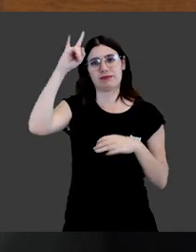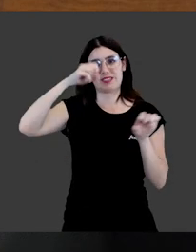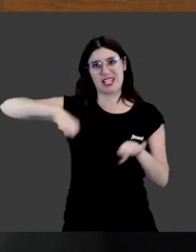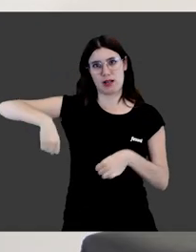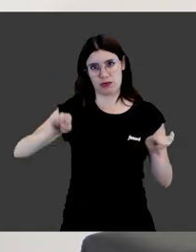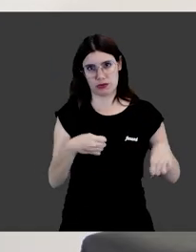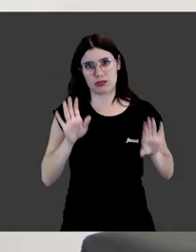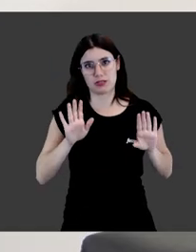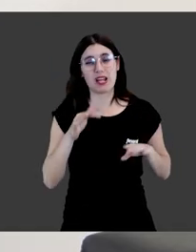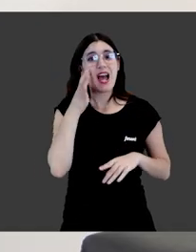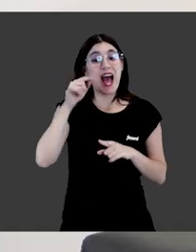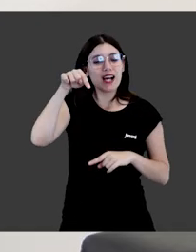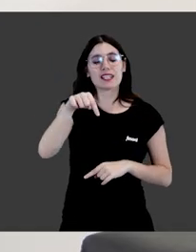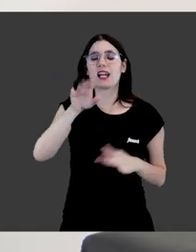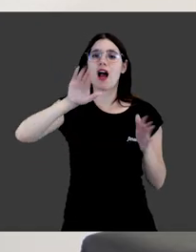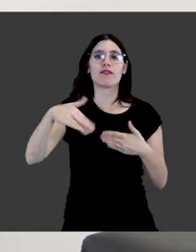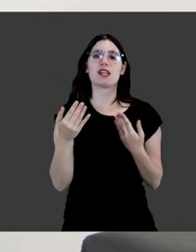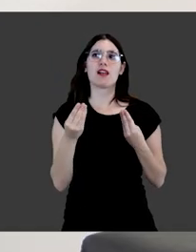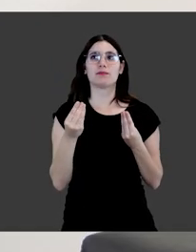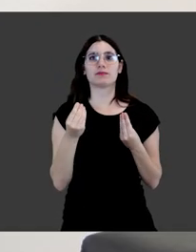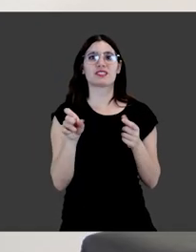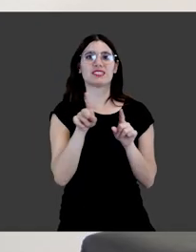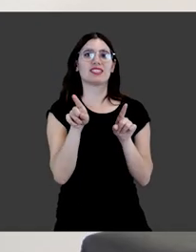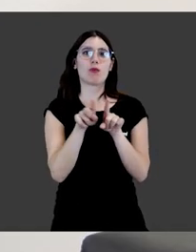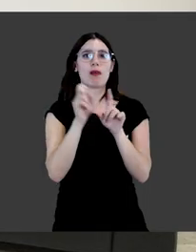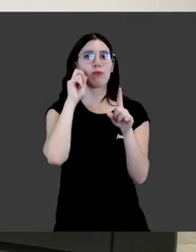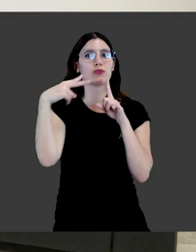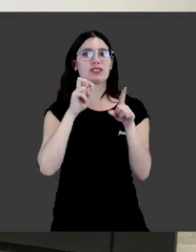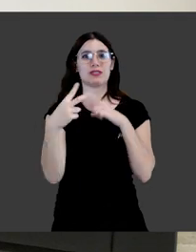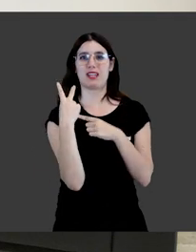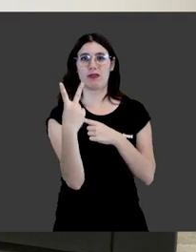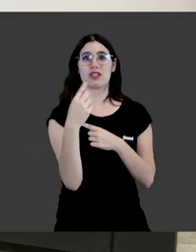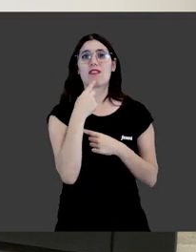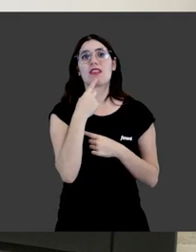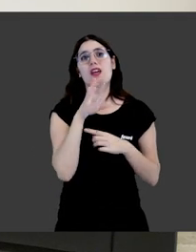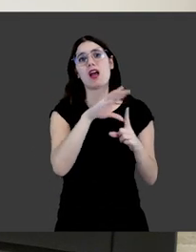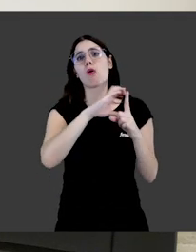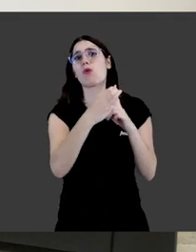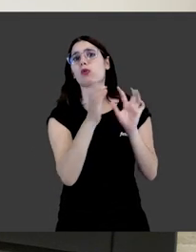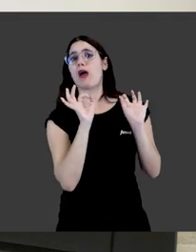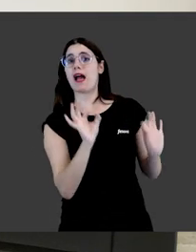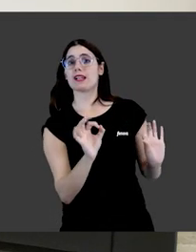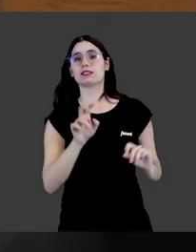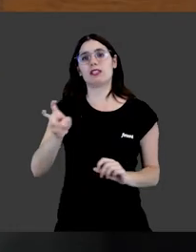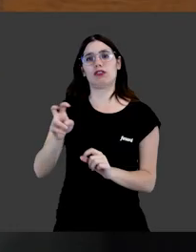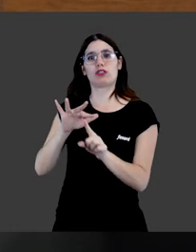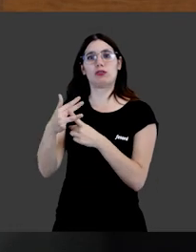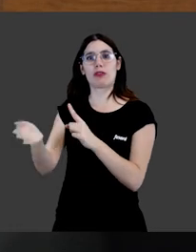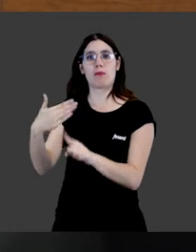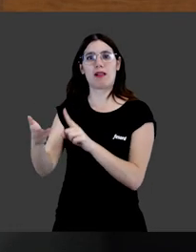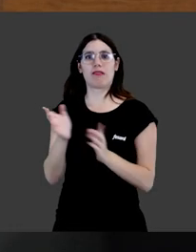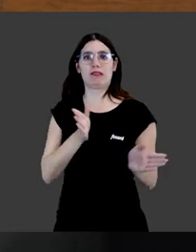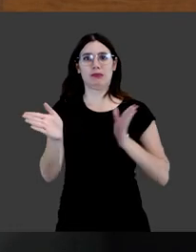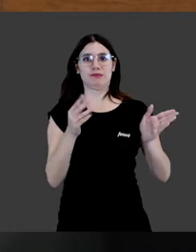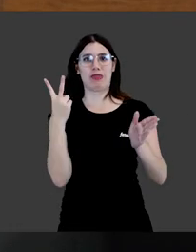la tauromaquia. Aquí al final nos encontramos con dos posiciones, los que entienden que es algo cultural y los que entienden que es una situación